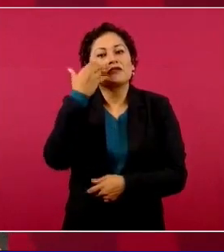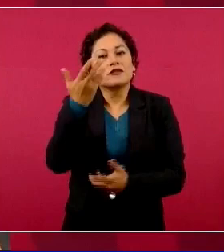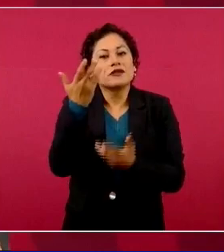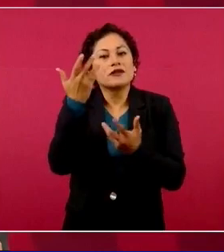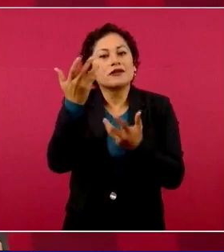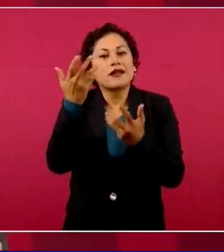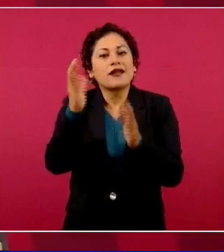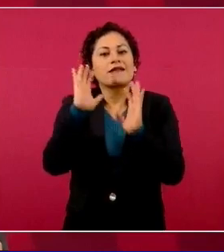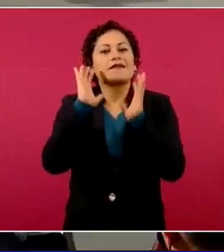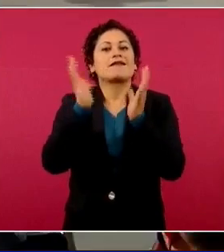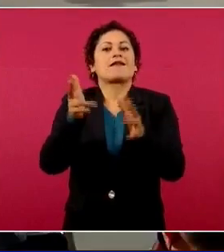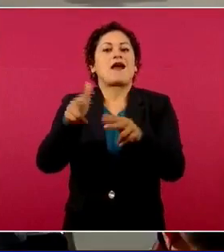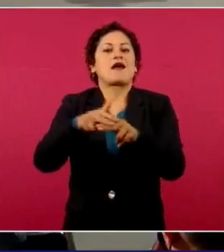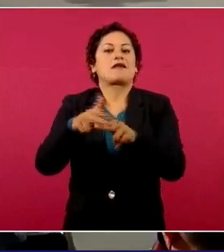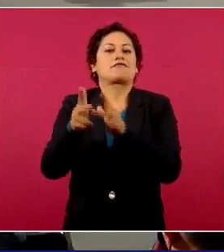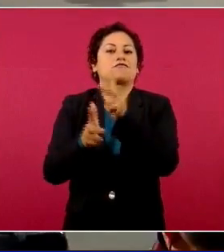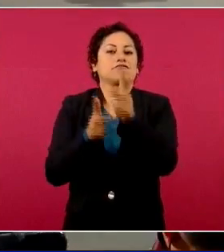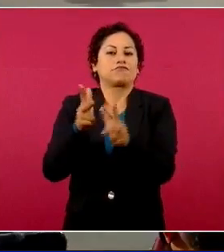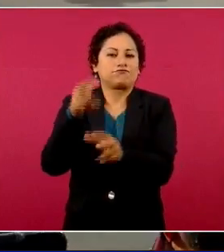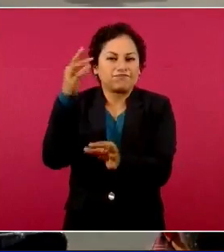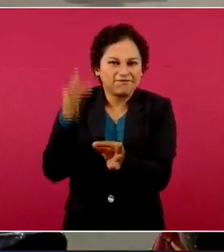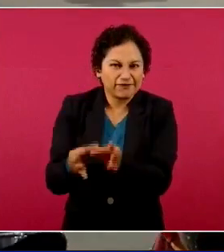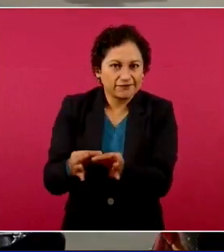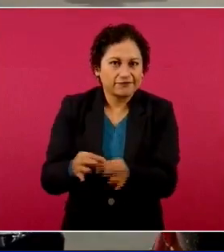el tren. Gracias. Gracias.